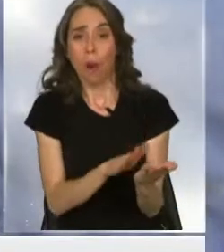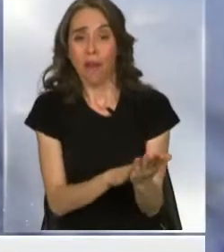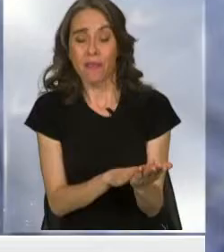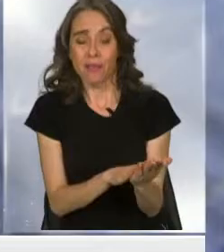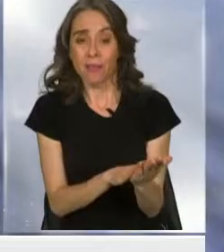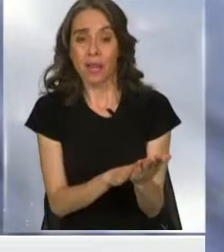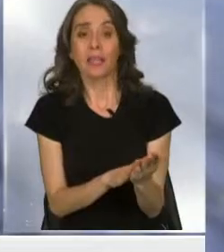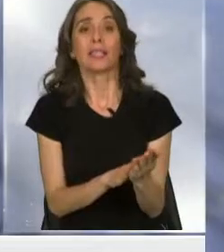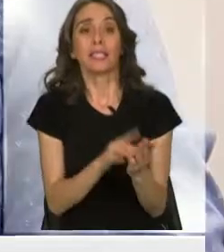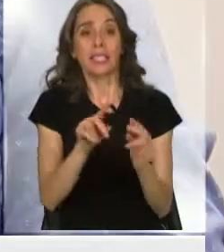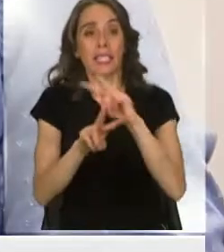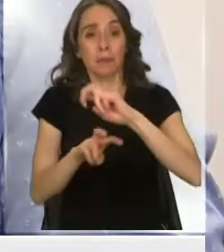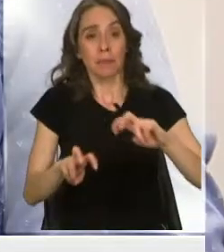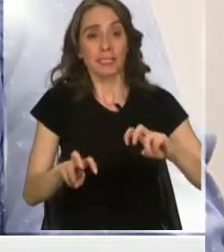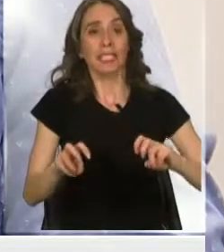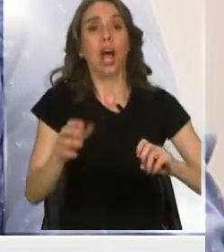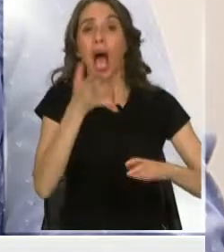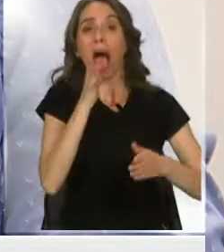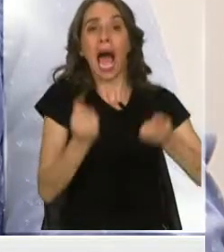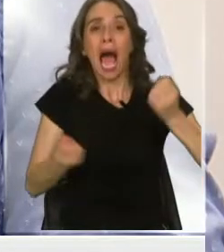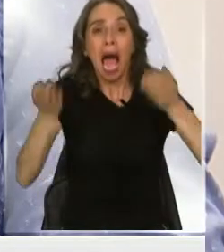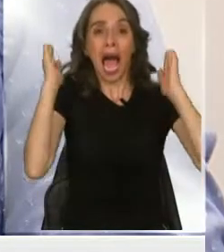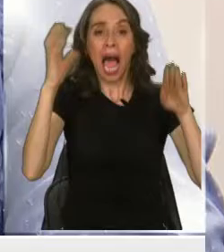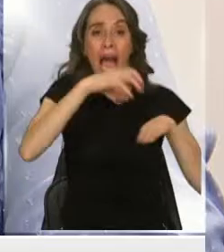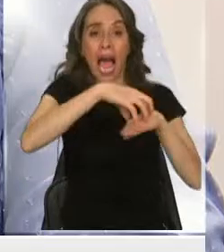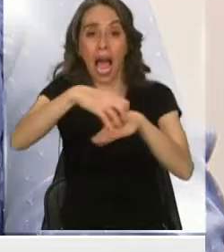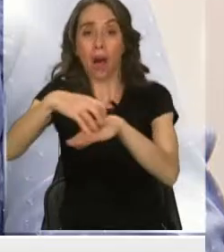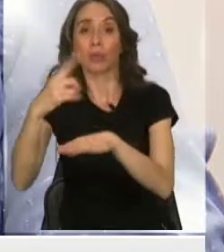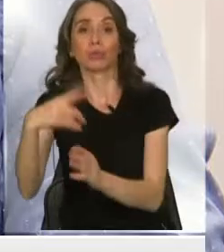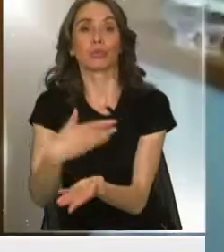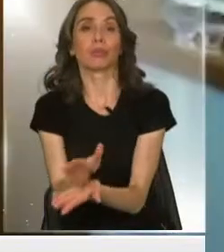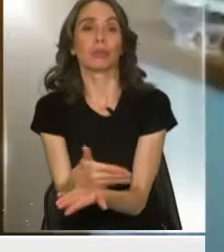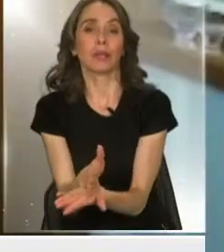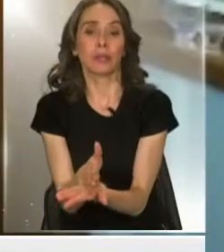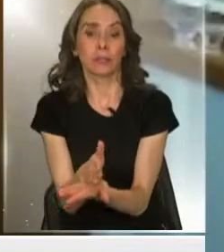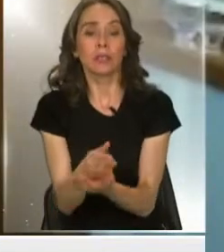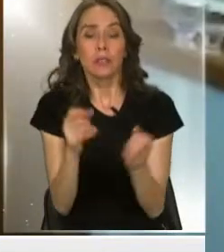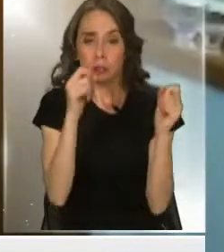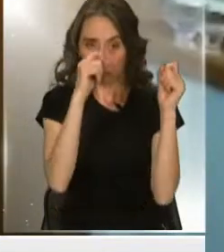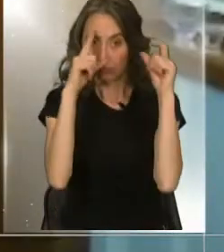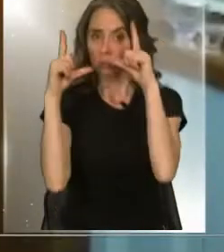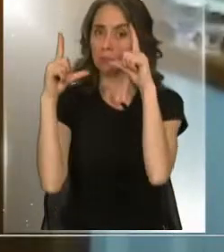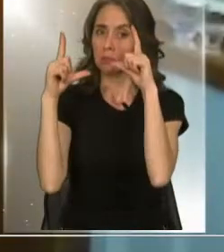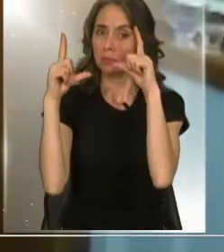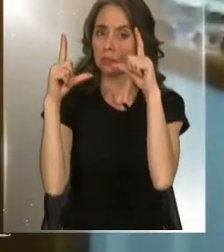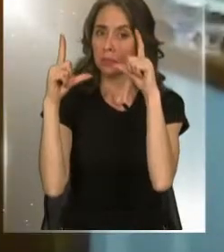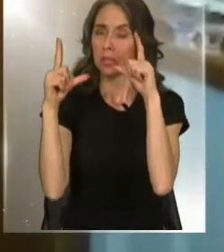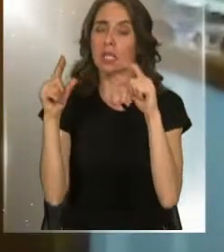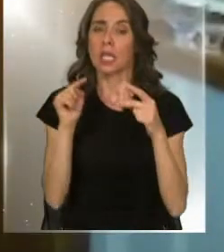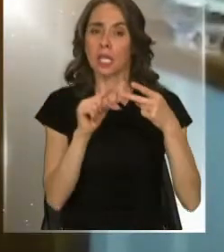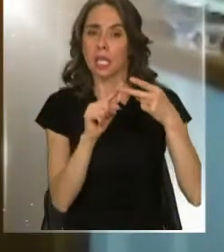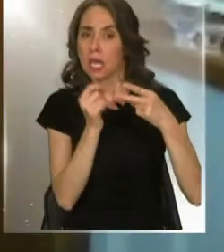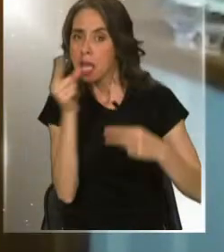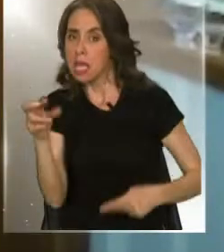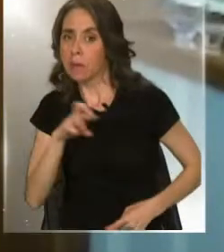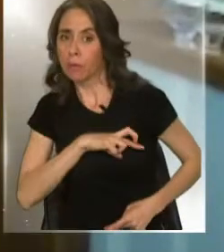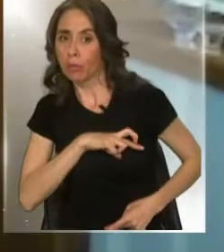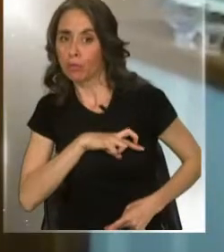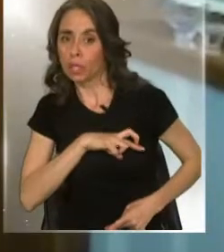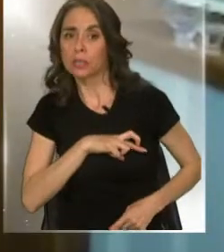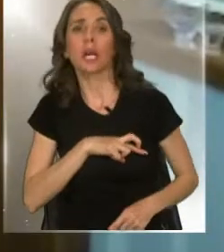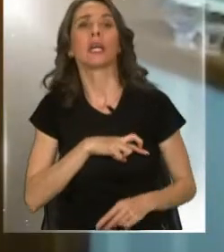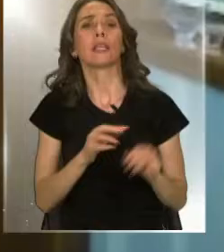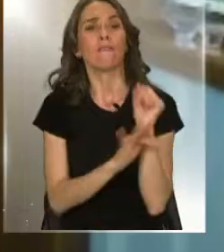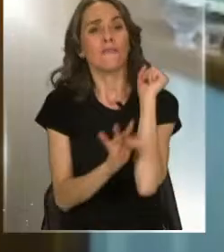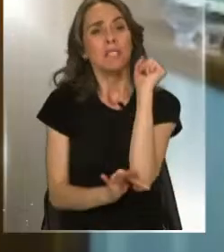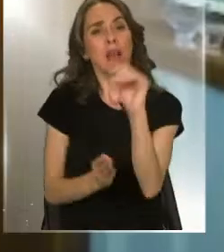el caso Aljibes respondería a una estrategia. Nos sorprende esta imputación y la solicitud de prisión